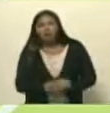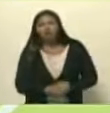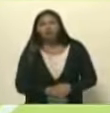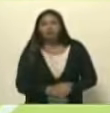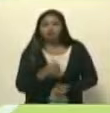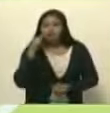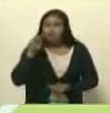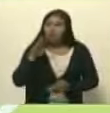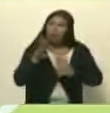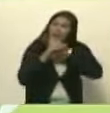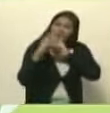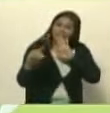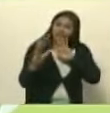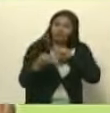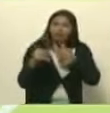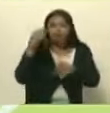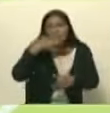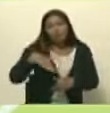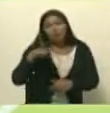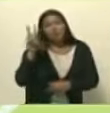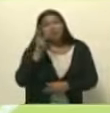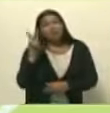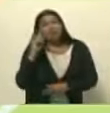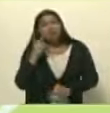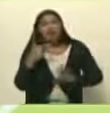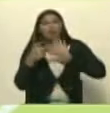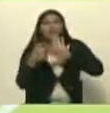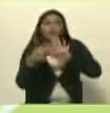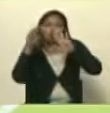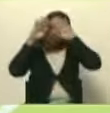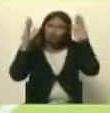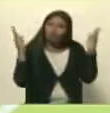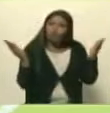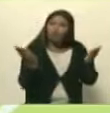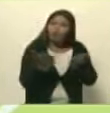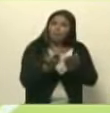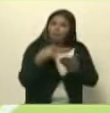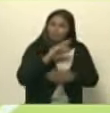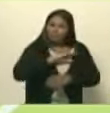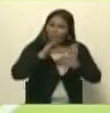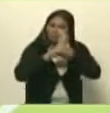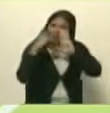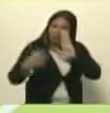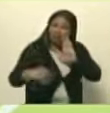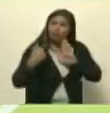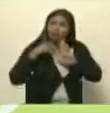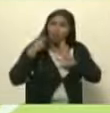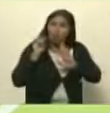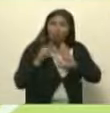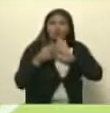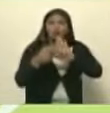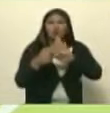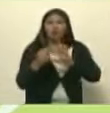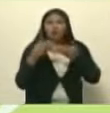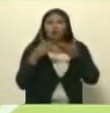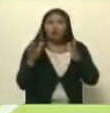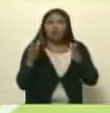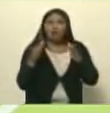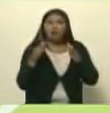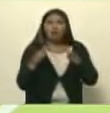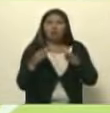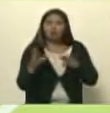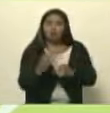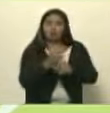el pueblo de Venezuela demostró al mundo es un derecho del cual no se puede abrir mano